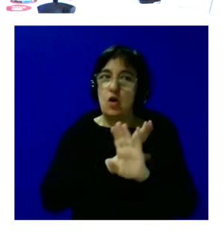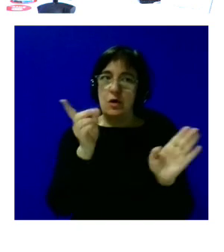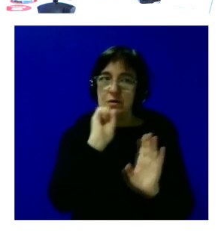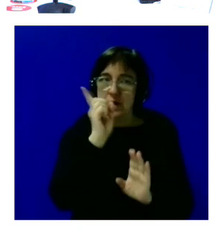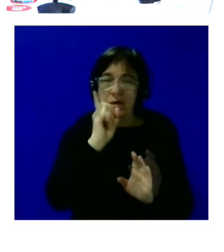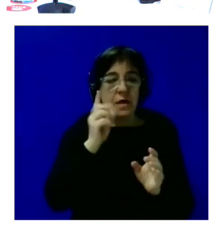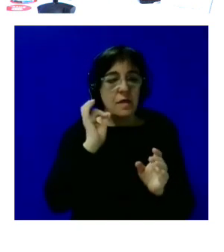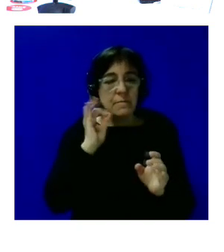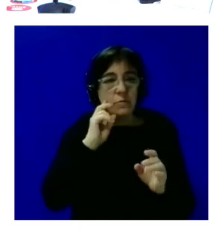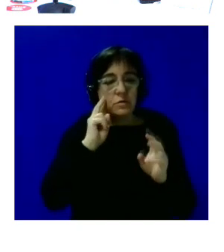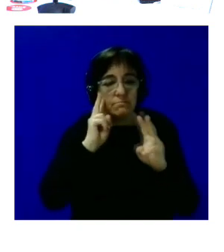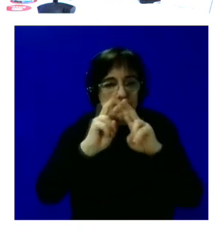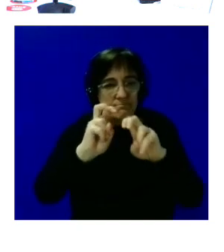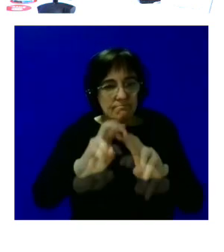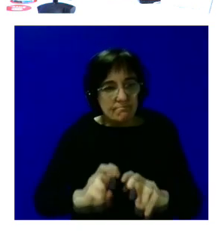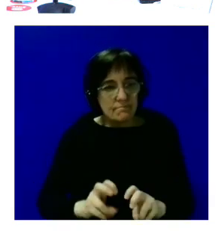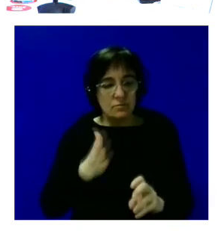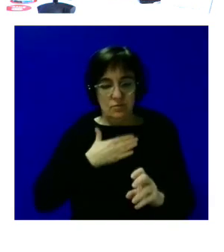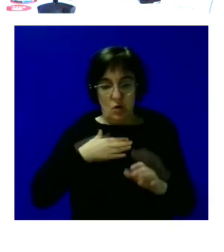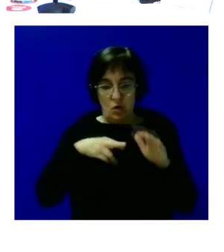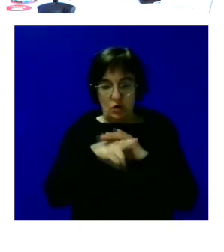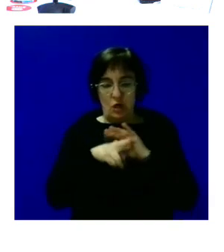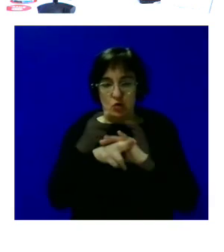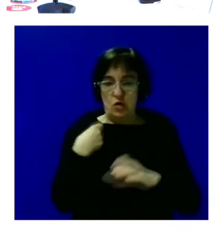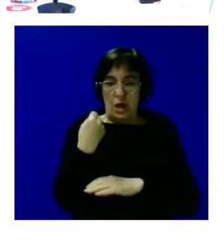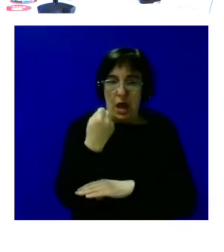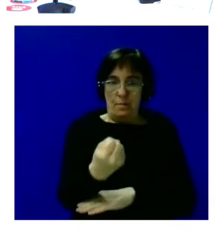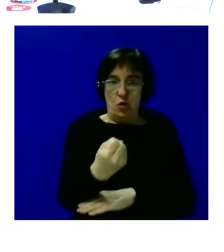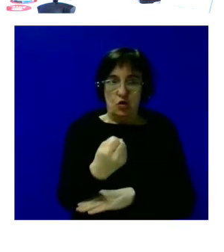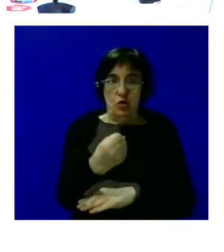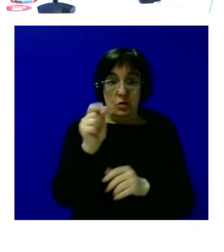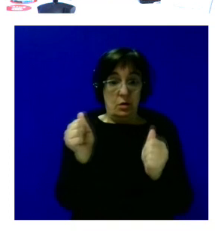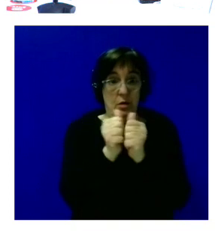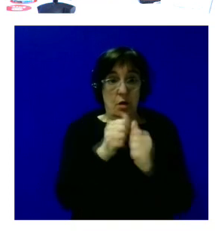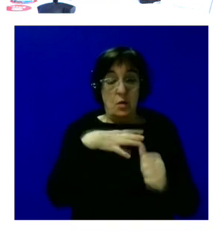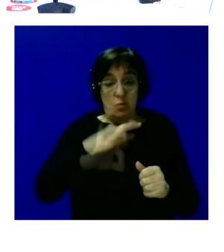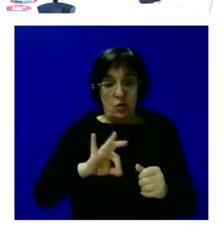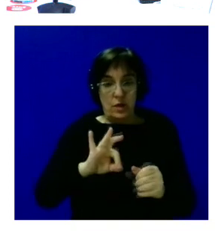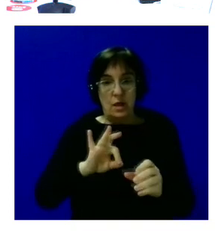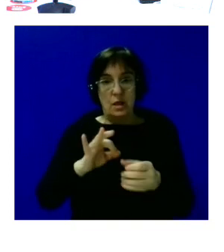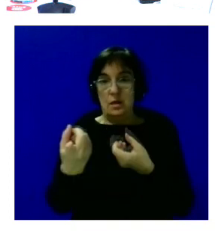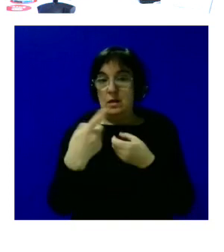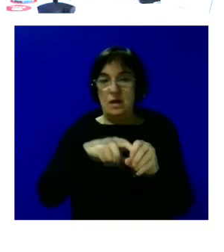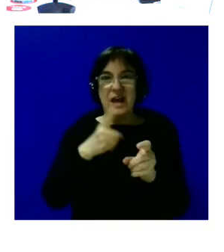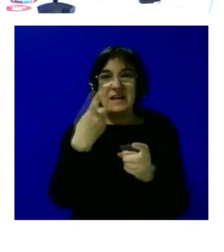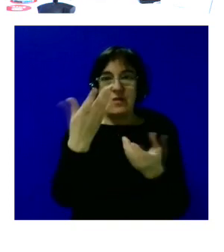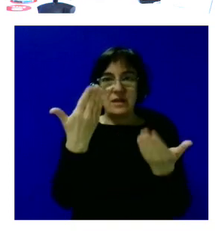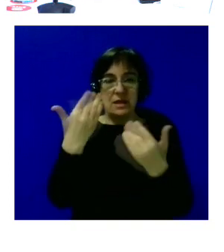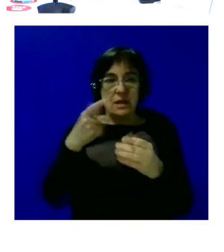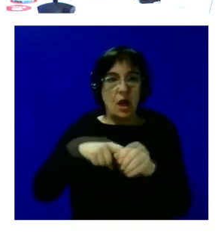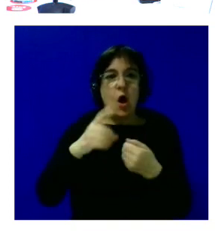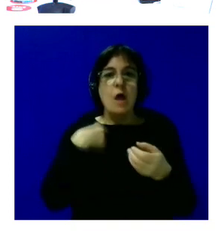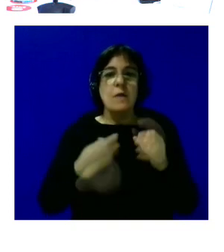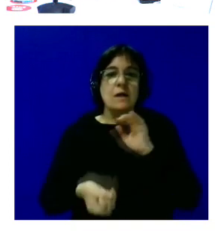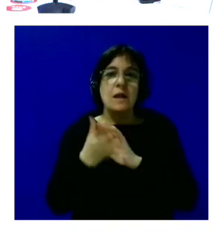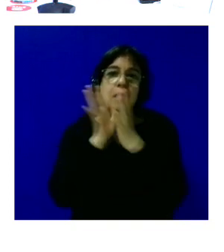tendremos que ver si desde nuestros recursos de apoyo somos capaces de poder integrar todos los apoyos que necesita o si tenemos que generar